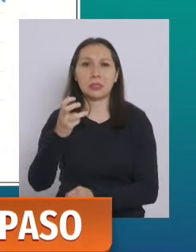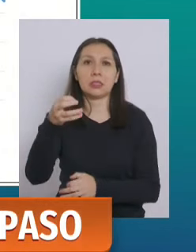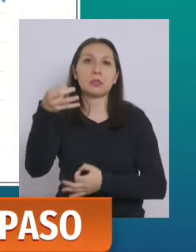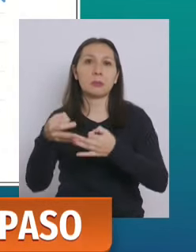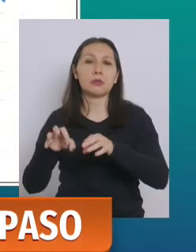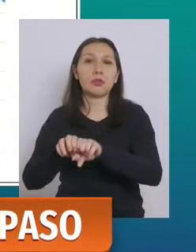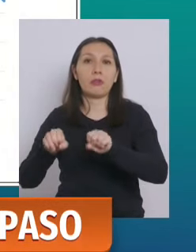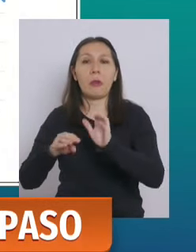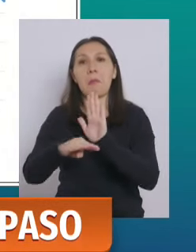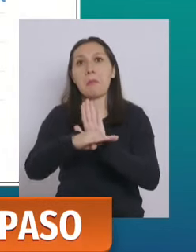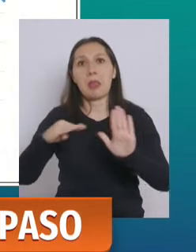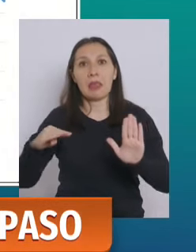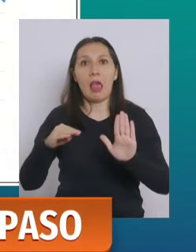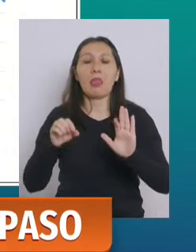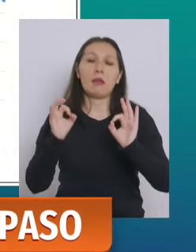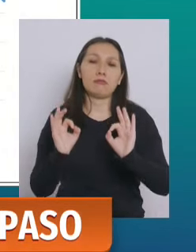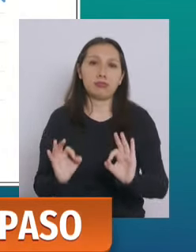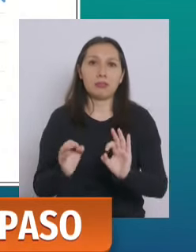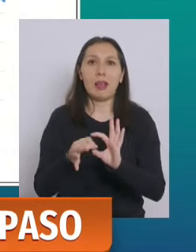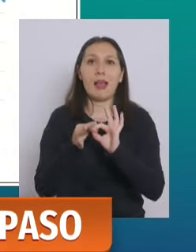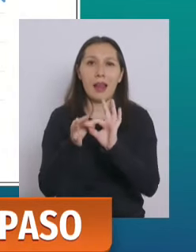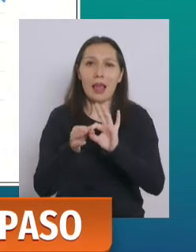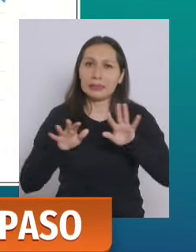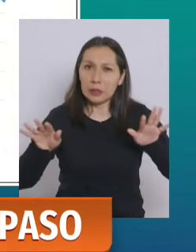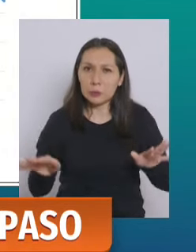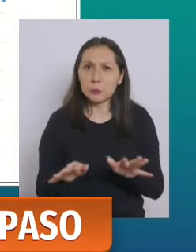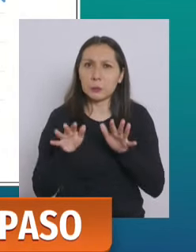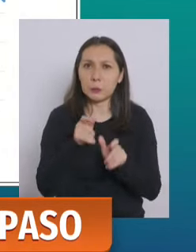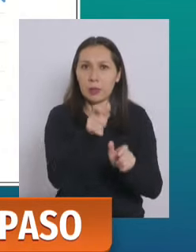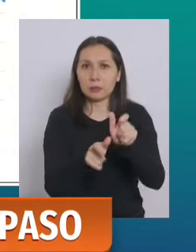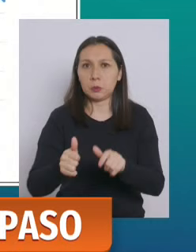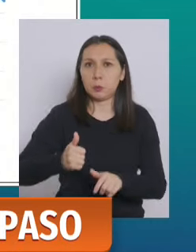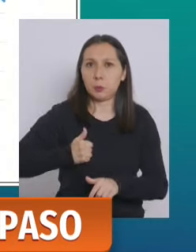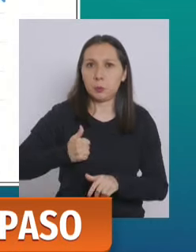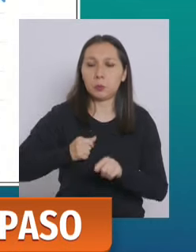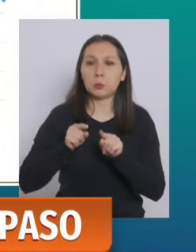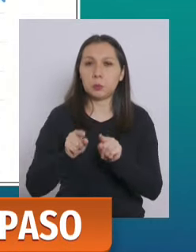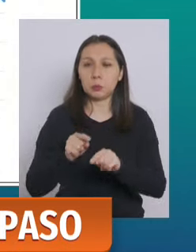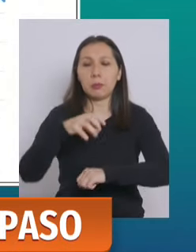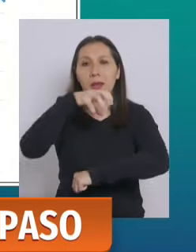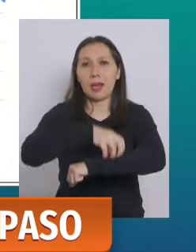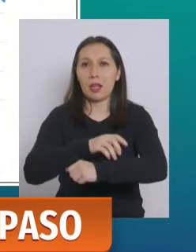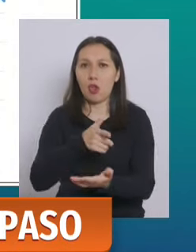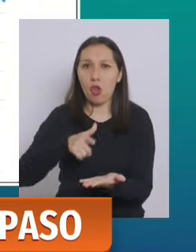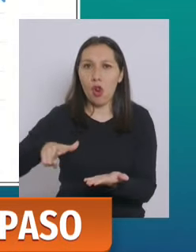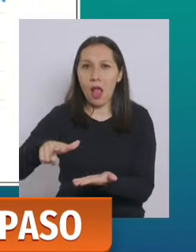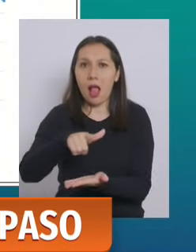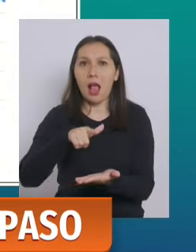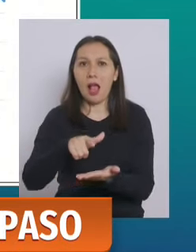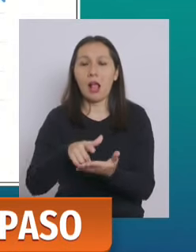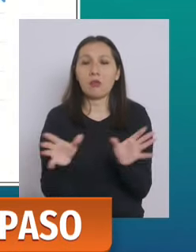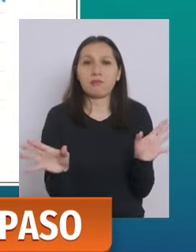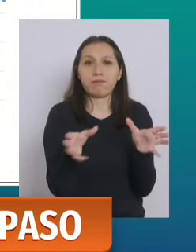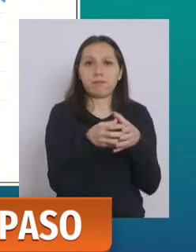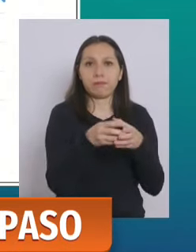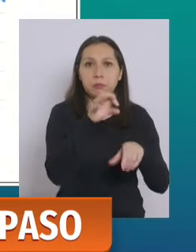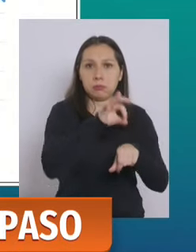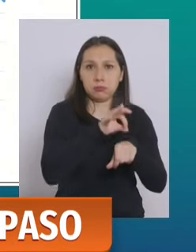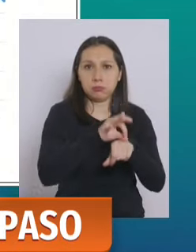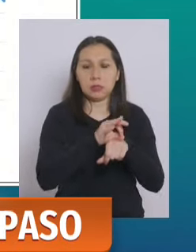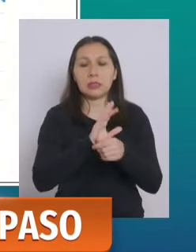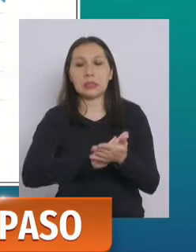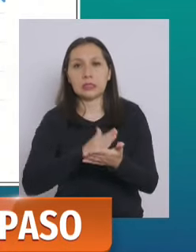confirmados a la mitad gracias justamente al esfuerzo de la población de la región de los lagos de los equipos de salud